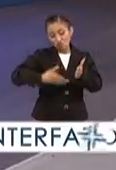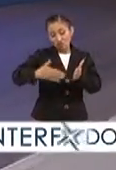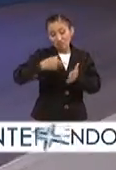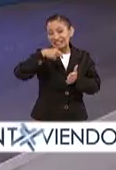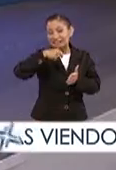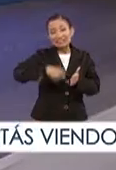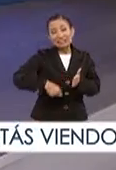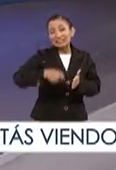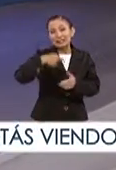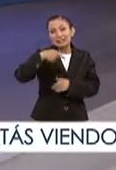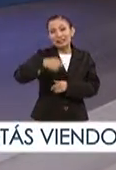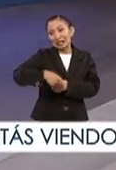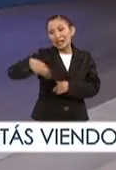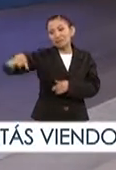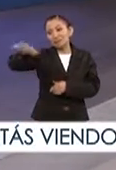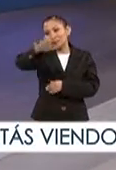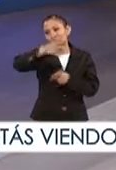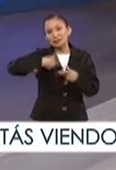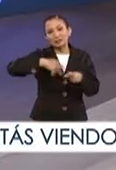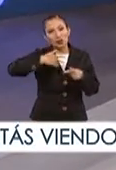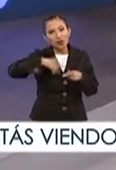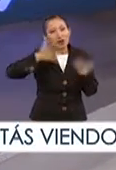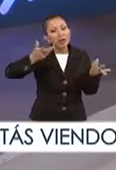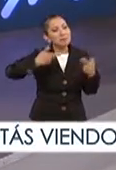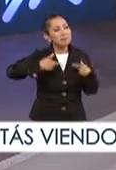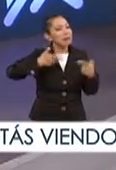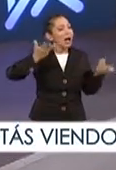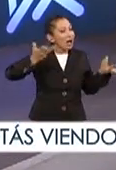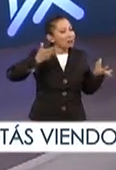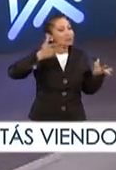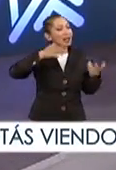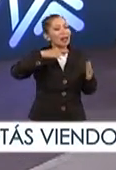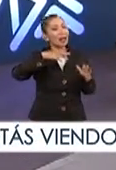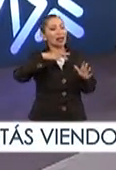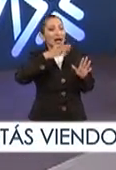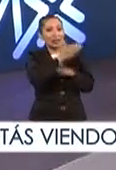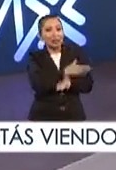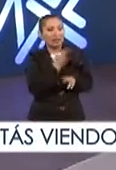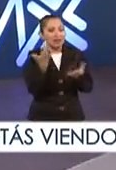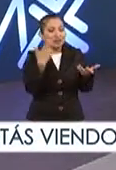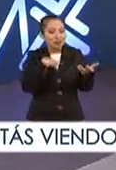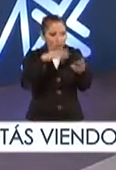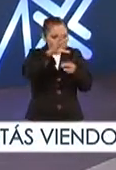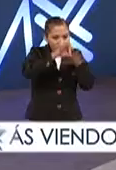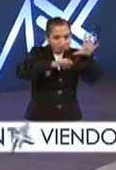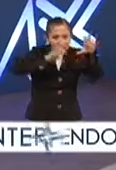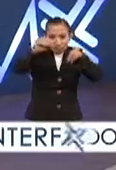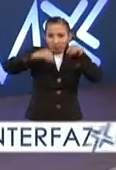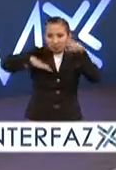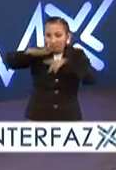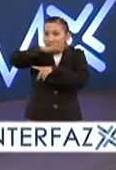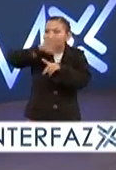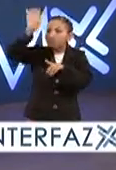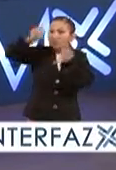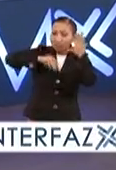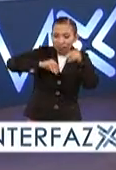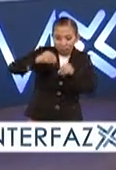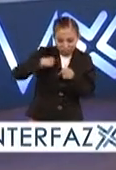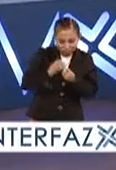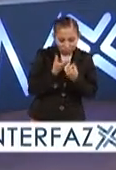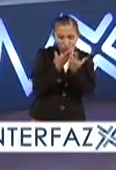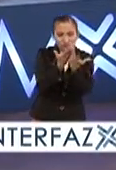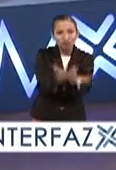finalmente de lo que las sociedades, los individuos en principio hacen con el medio ambiente que los rodea. Es una